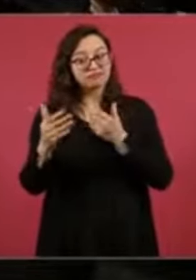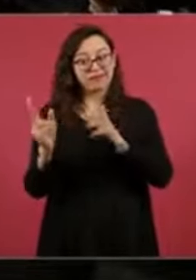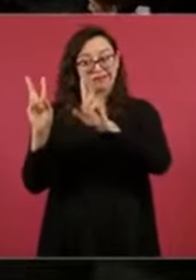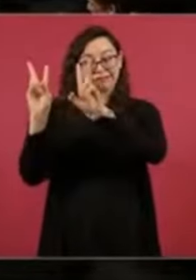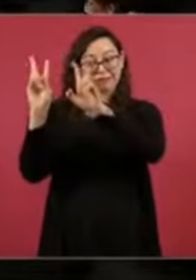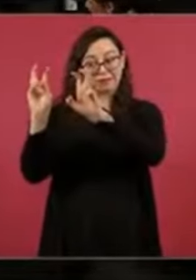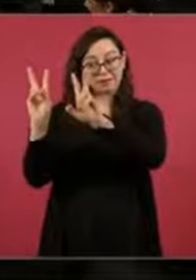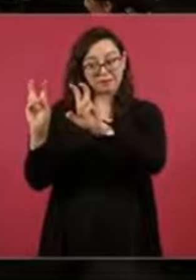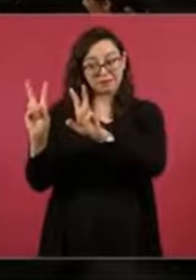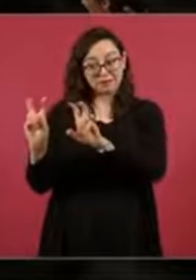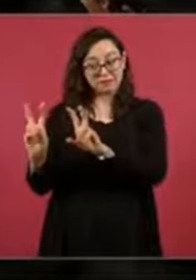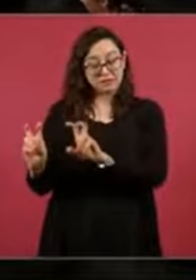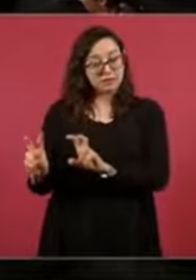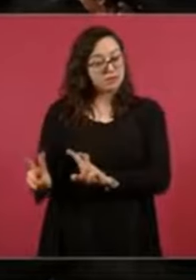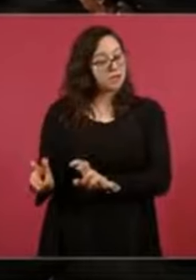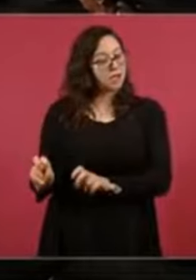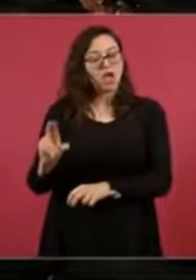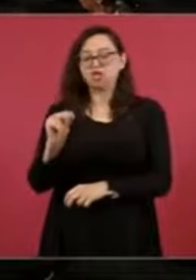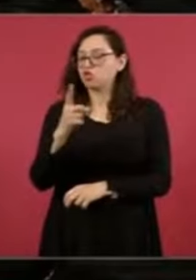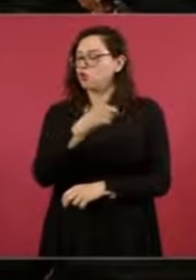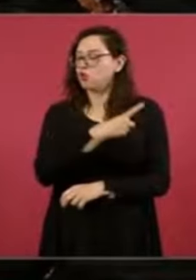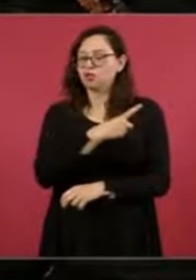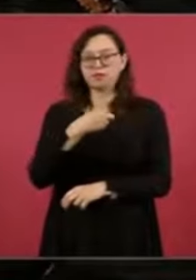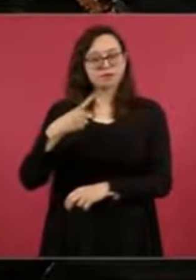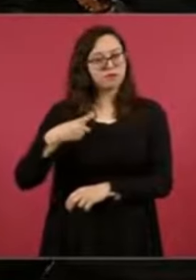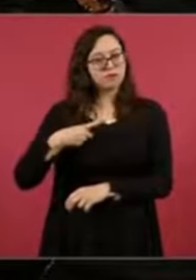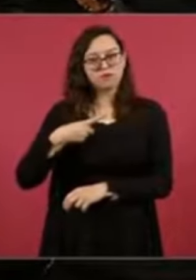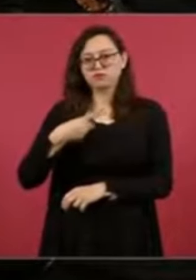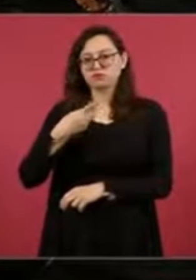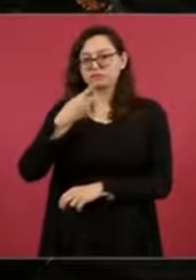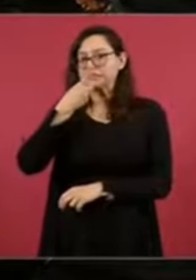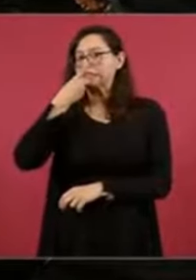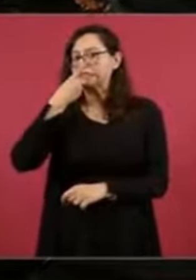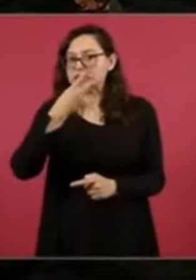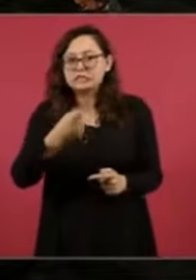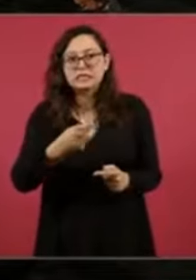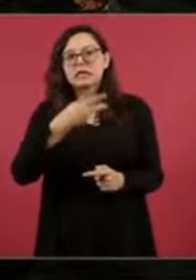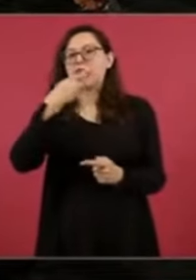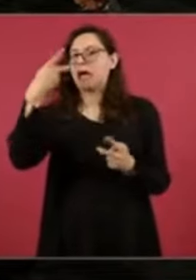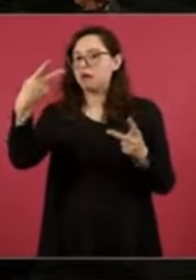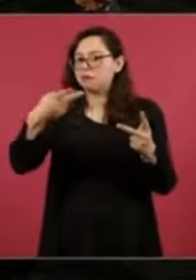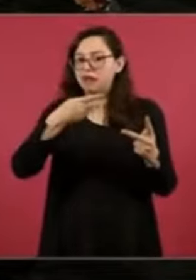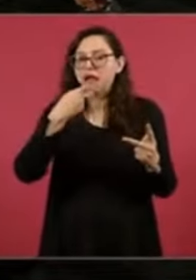nosotros mismos nos autolimitemos, si les parece.